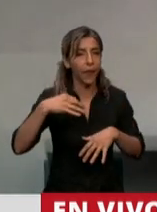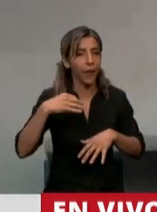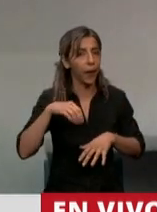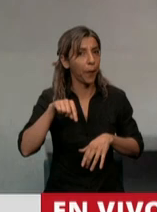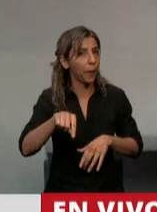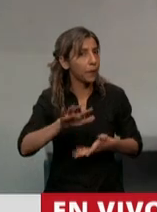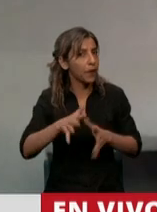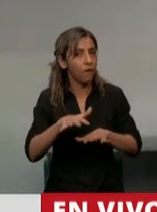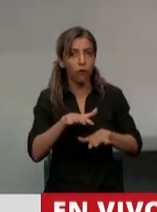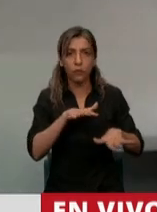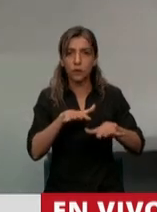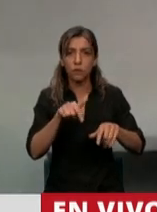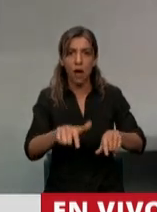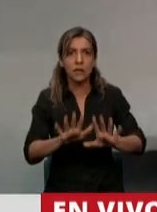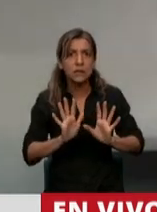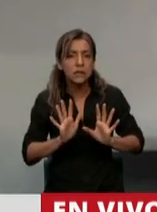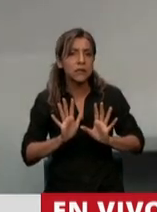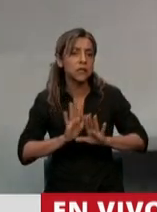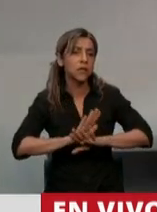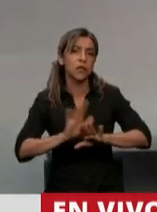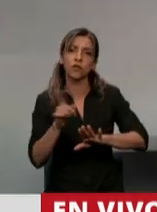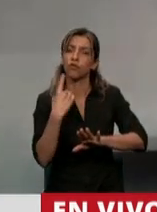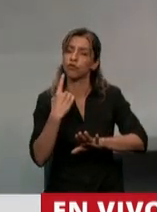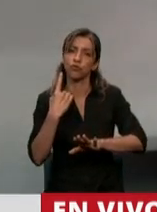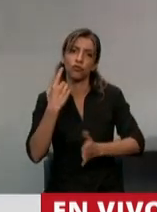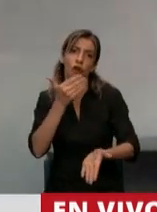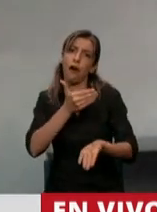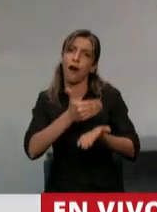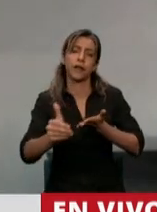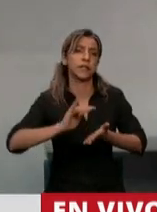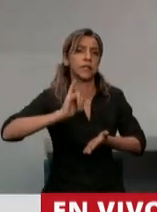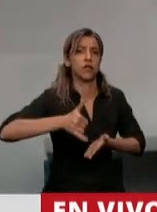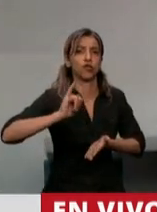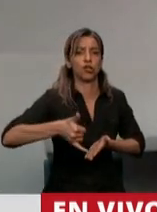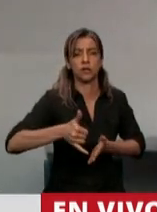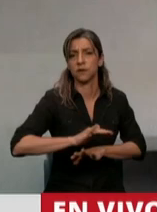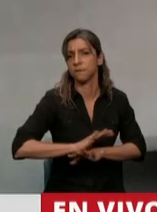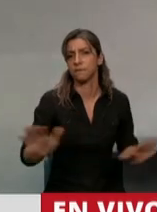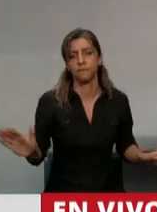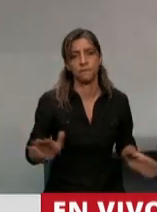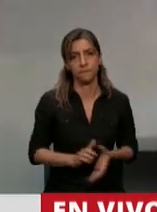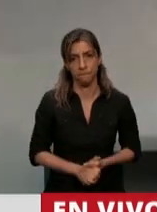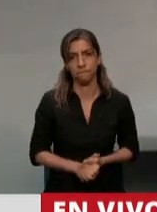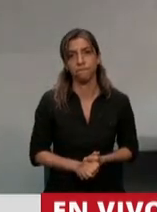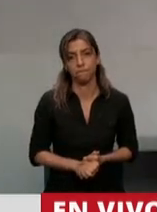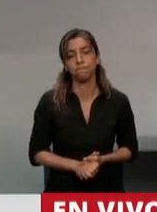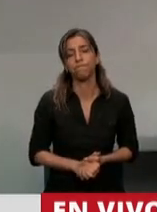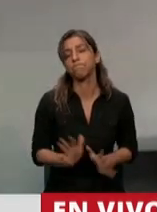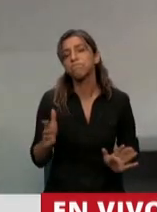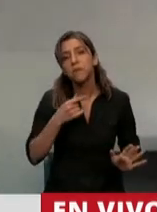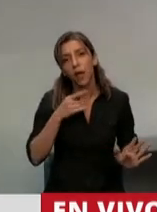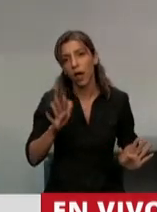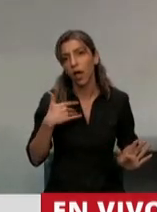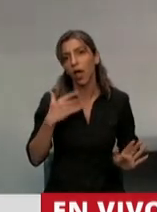tipo de acciones. Eso era lo que quería sumar, lamentablemente, a la evaluación de